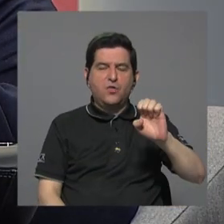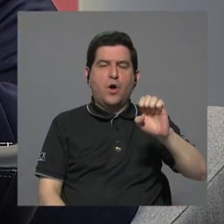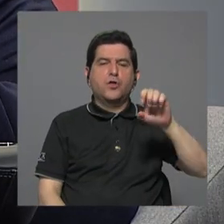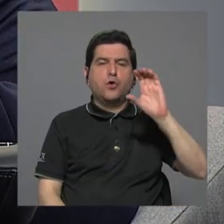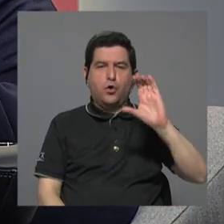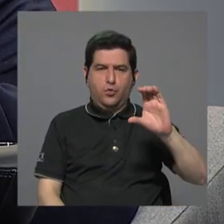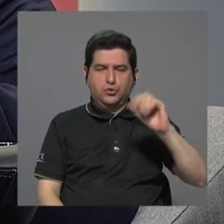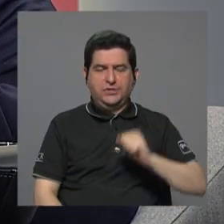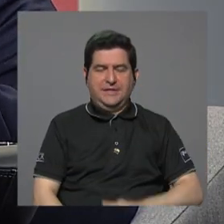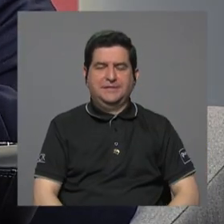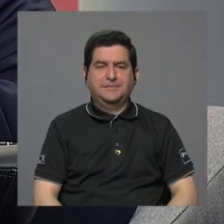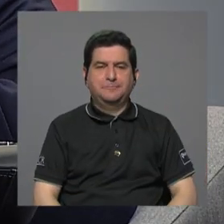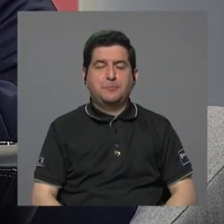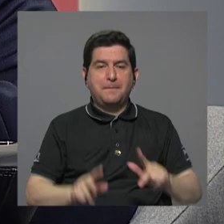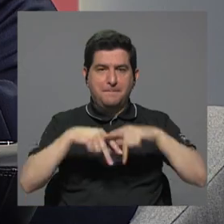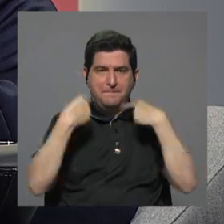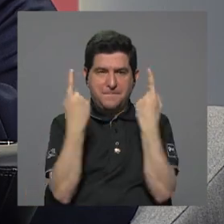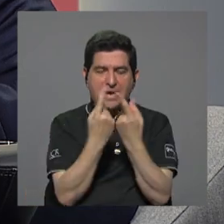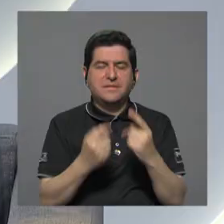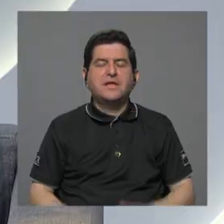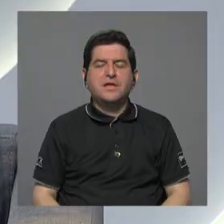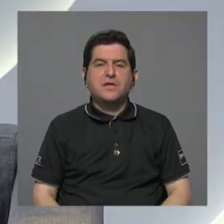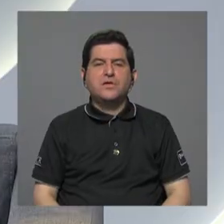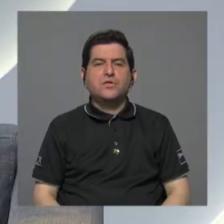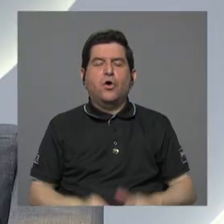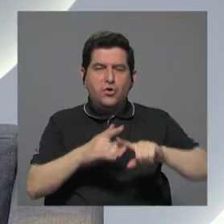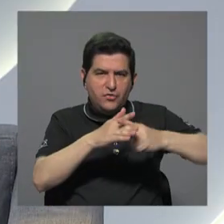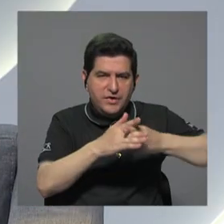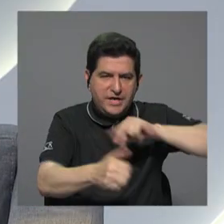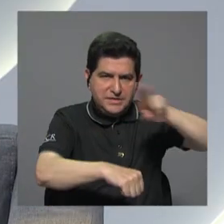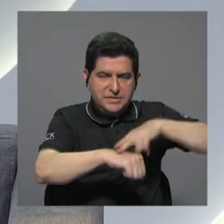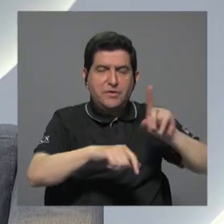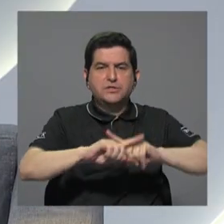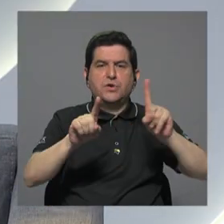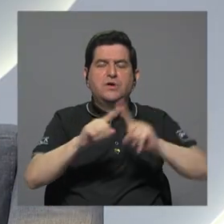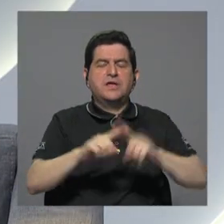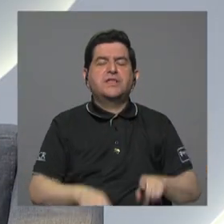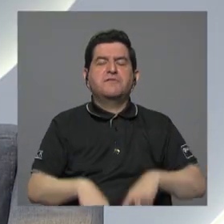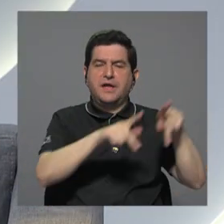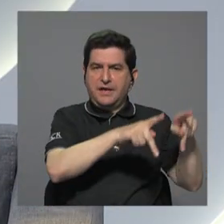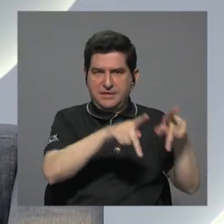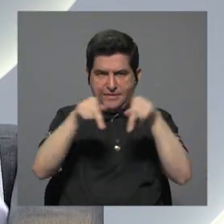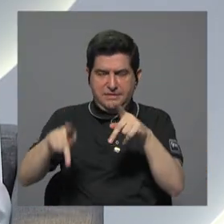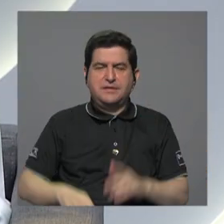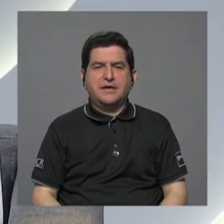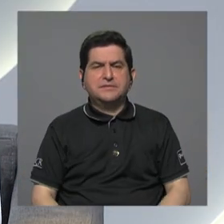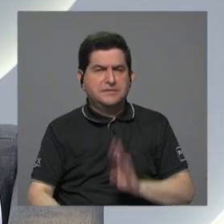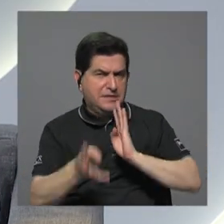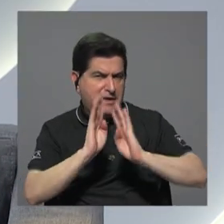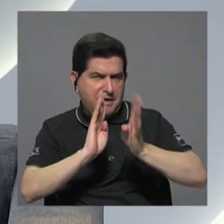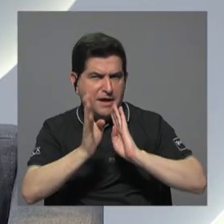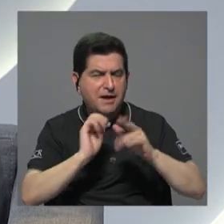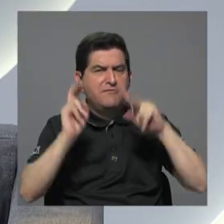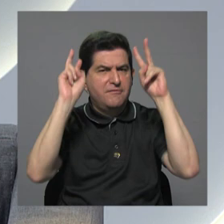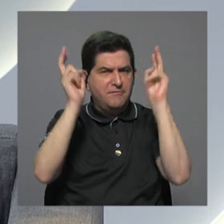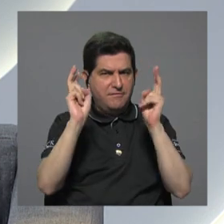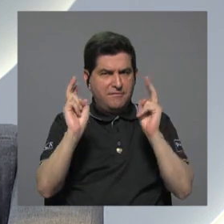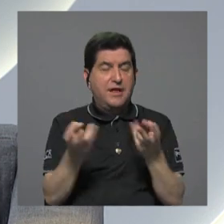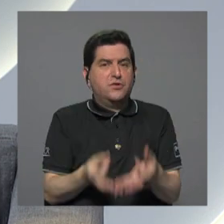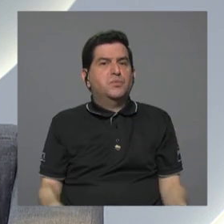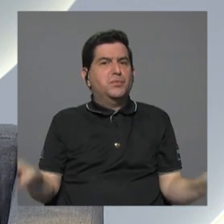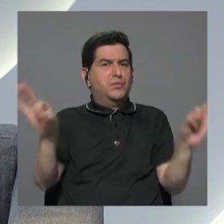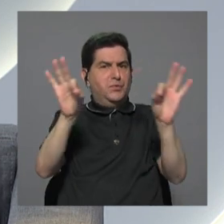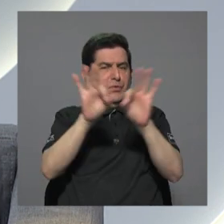Kruschenk, del partido Restauración Nacional. Y también tendremos otras voces que se han referido a este tema y que son